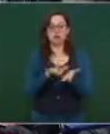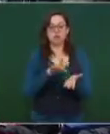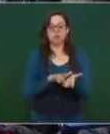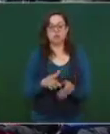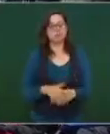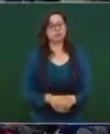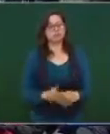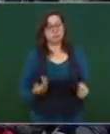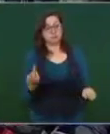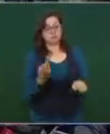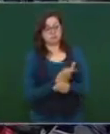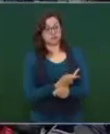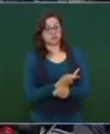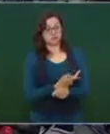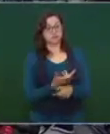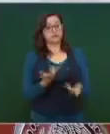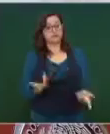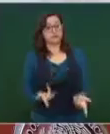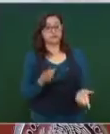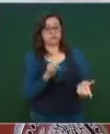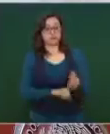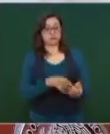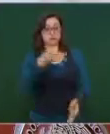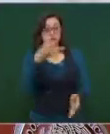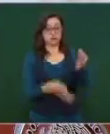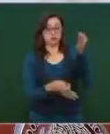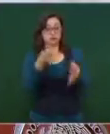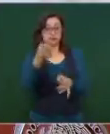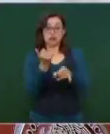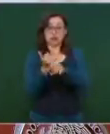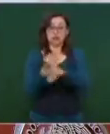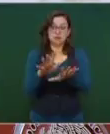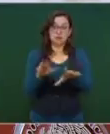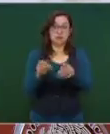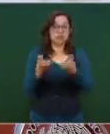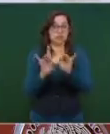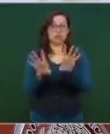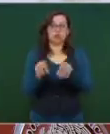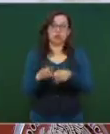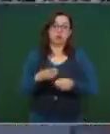del…? Bueno, ahí tiene que investigar la propia Fiscalía, no son correctas y pues tendrá que investigar. Gracias.